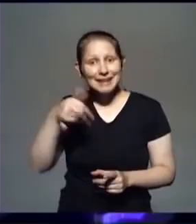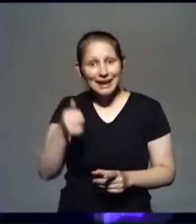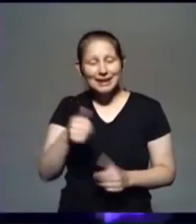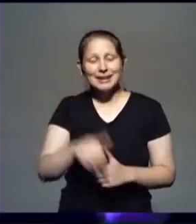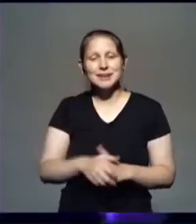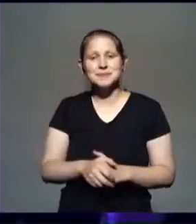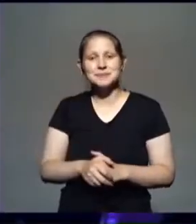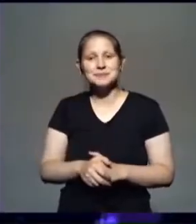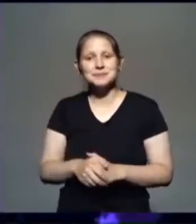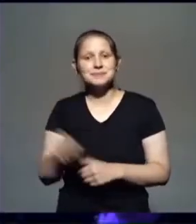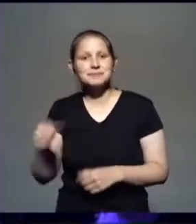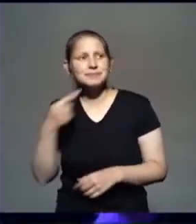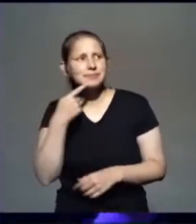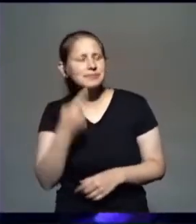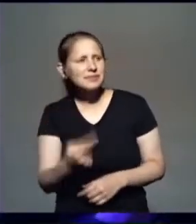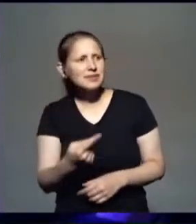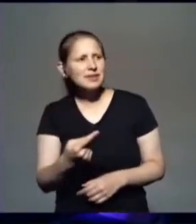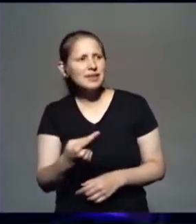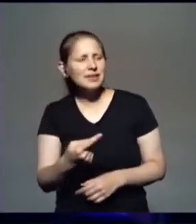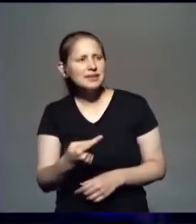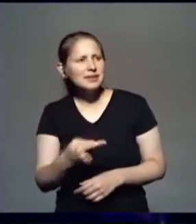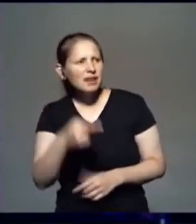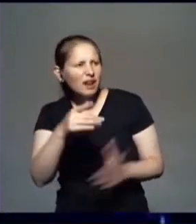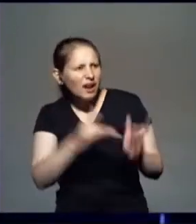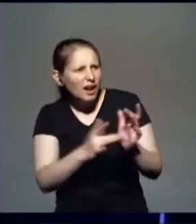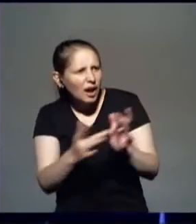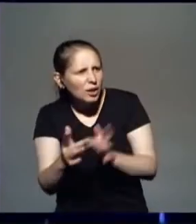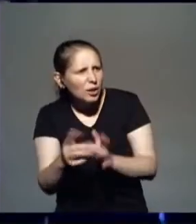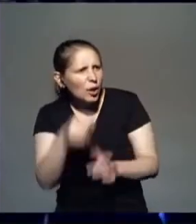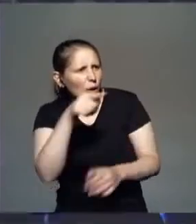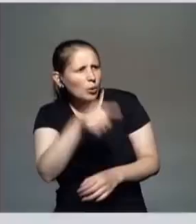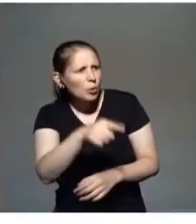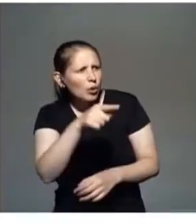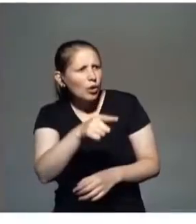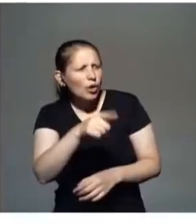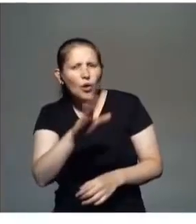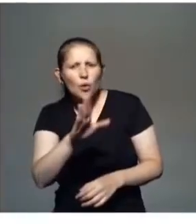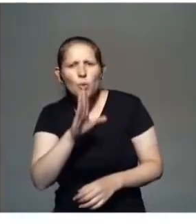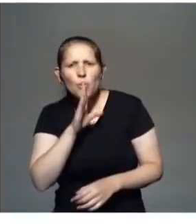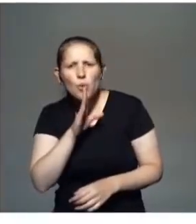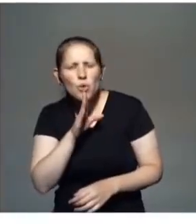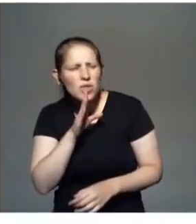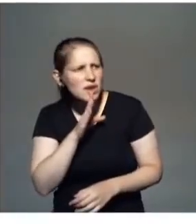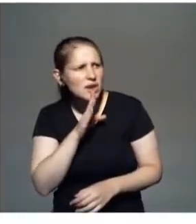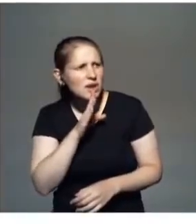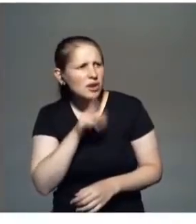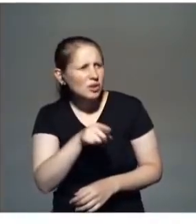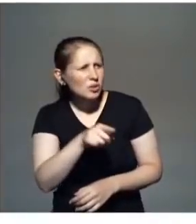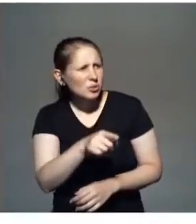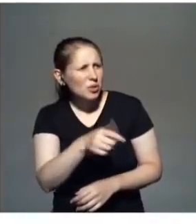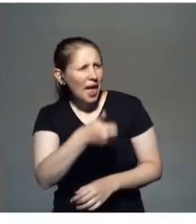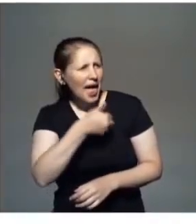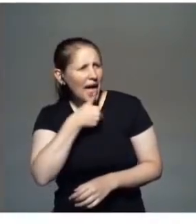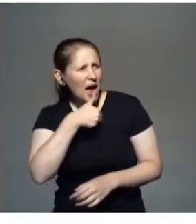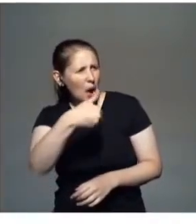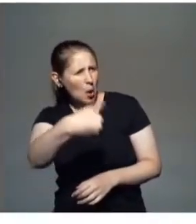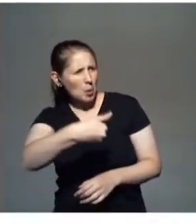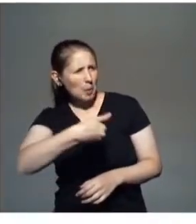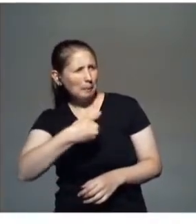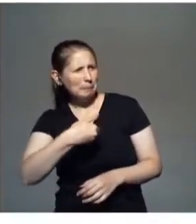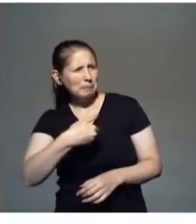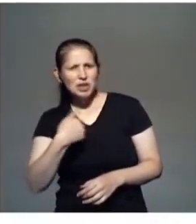¿Cómo tú, siendo judío, me pides a mí de beber, que soy mujer